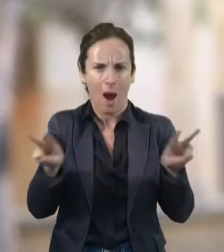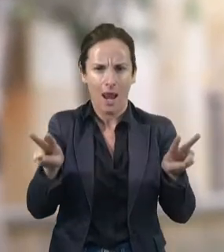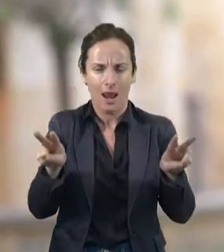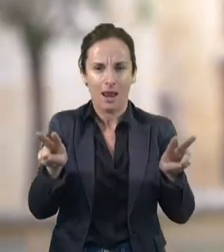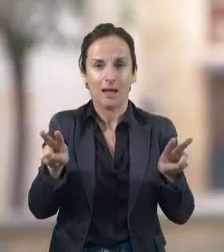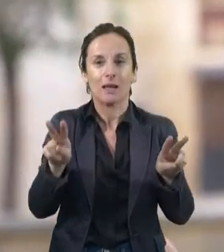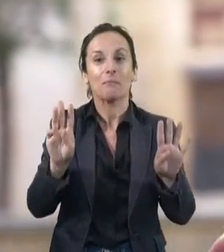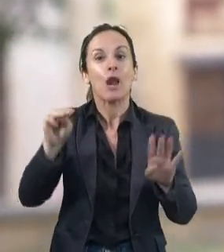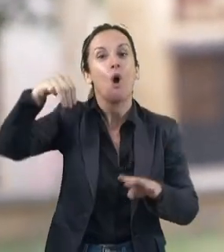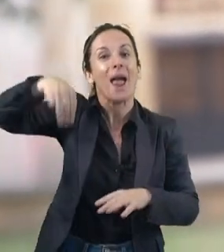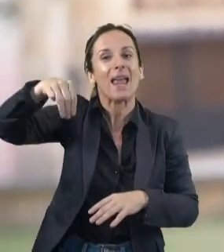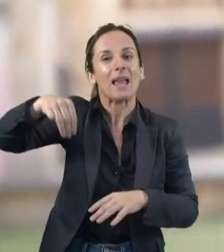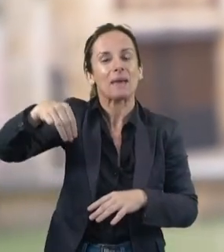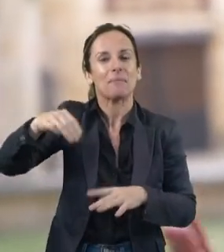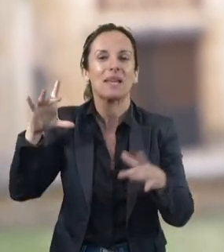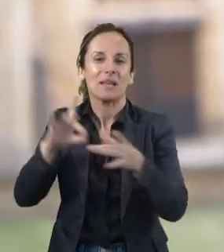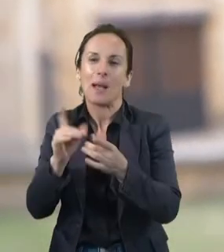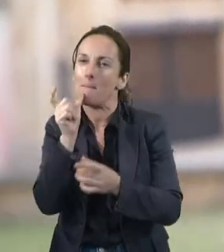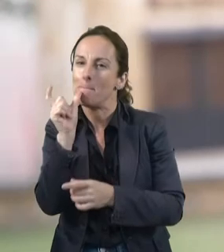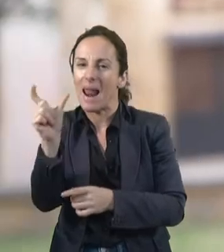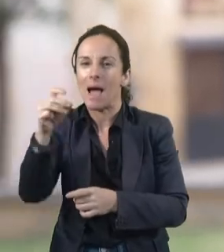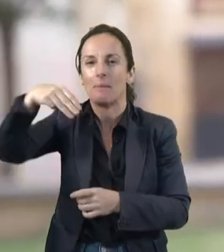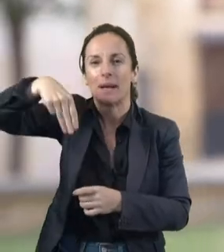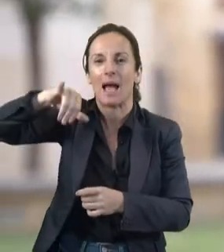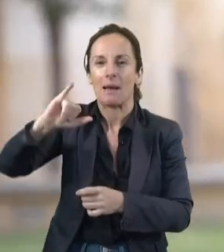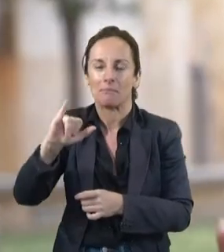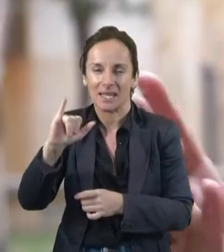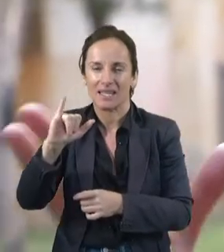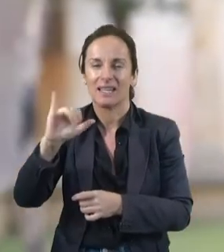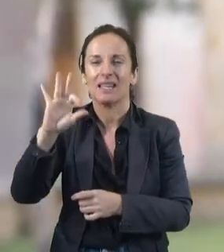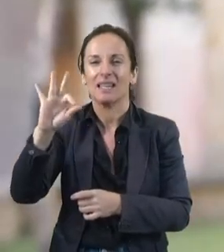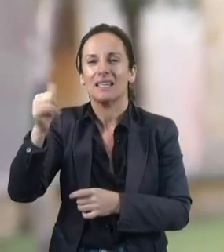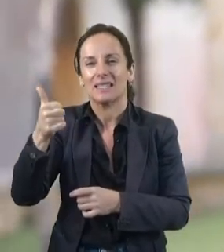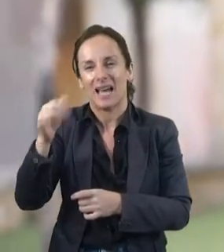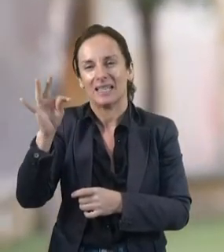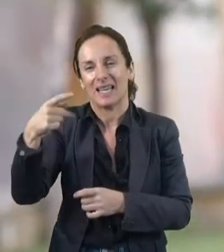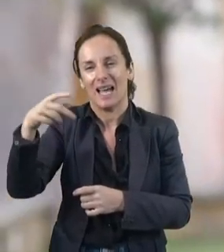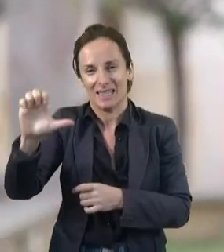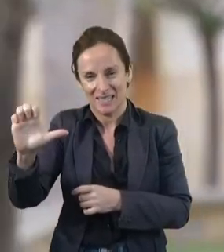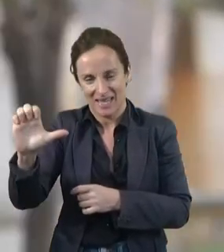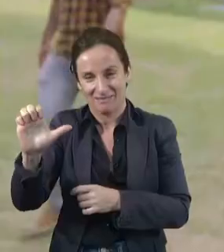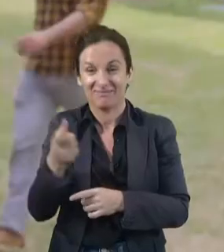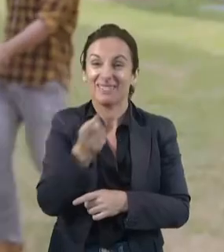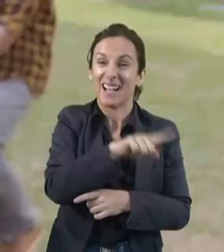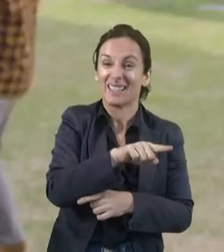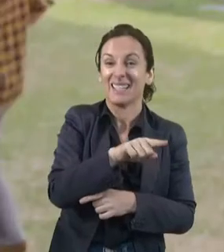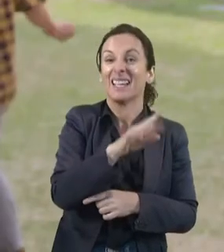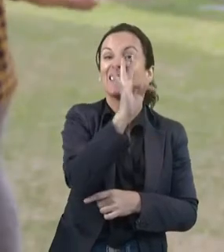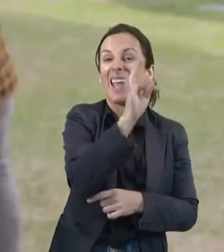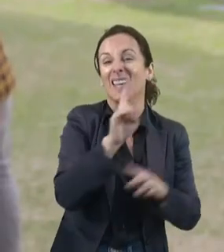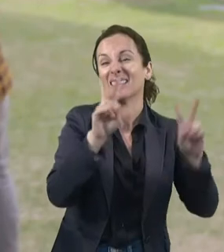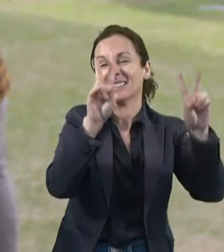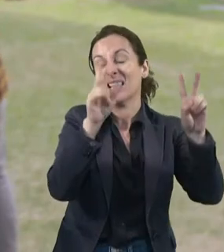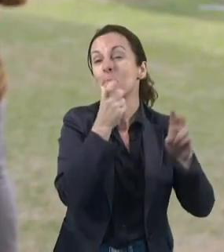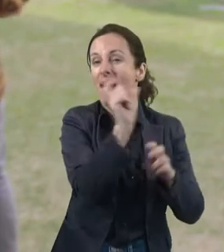la M sigue siendo esta misma idea del mensaje que queremos que recuerden, pero en vez de que sea temática es que tenga Mitzatje,